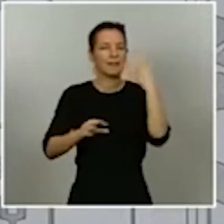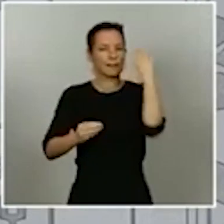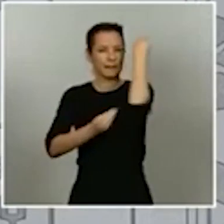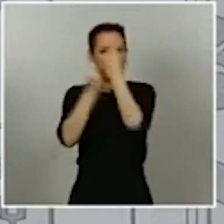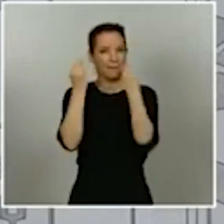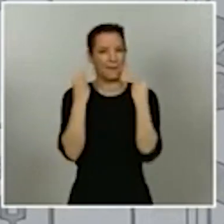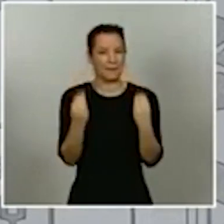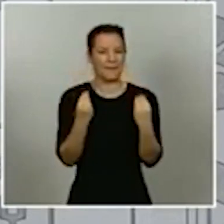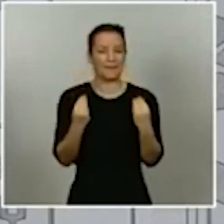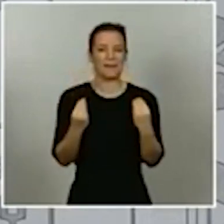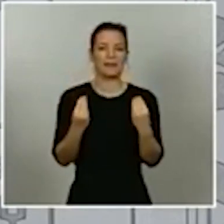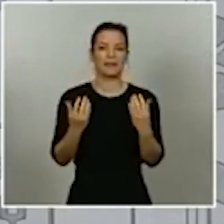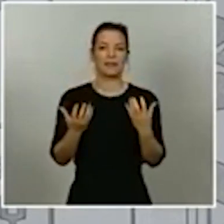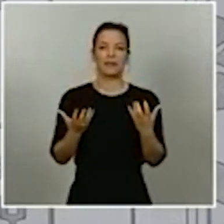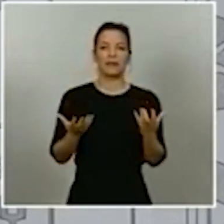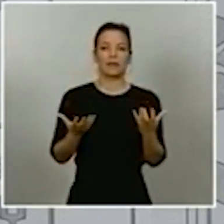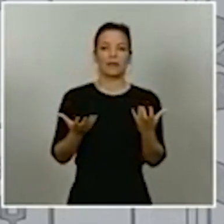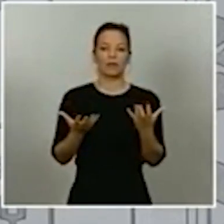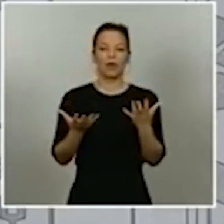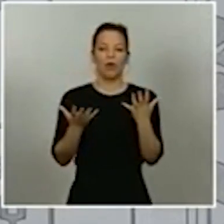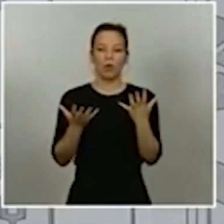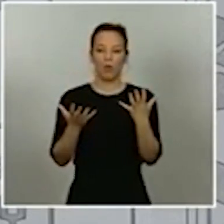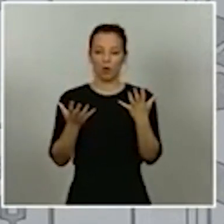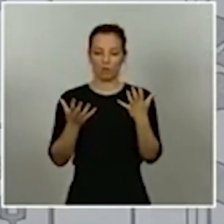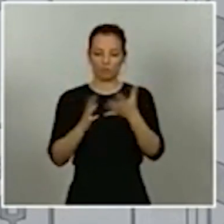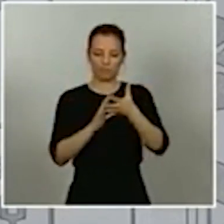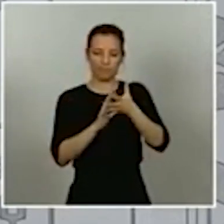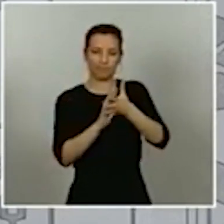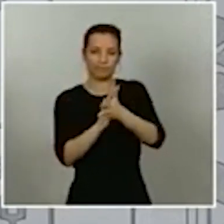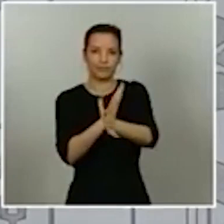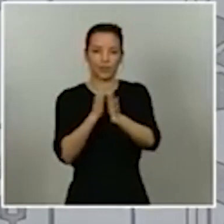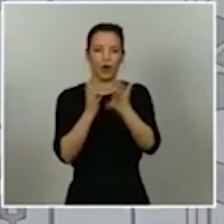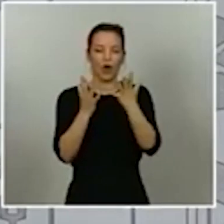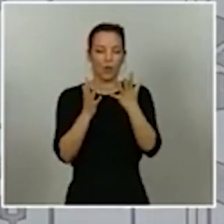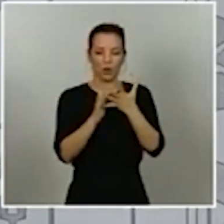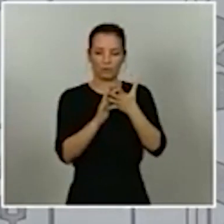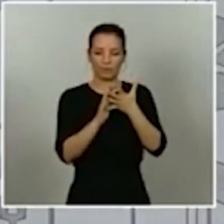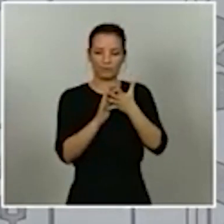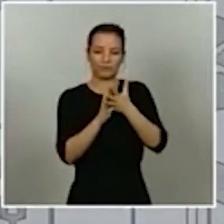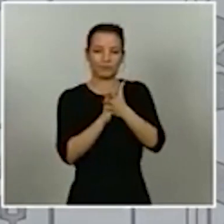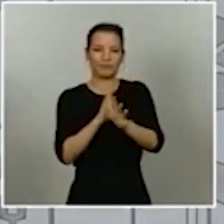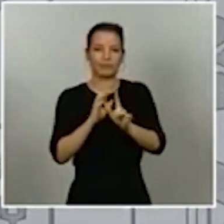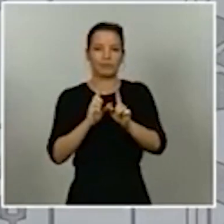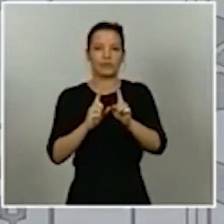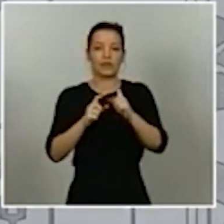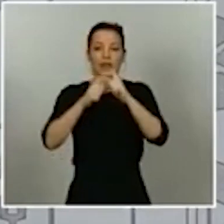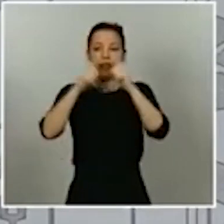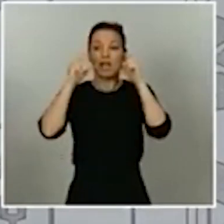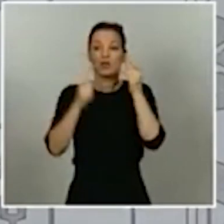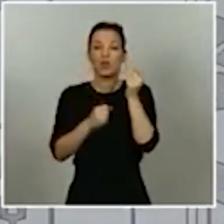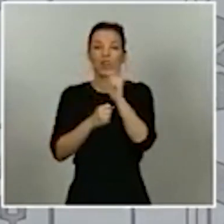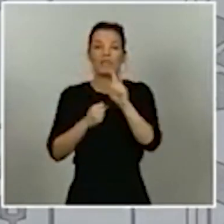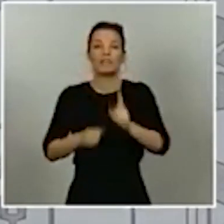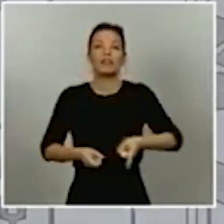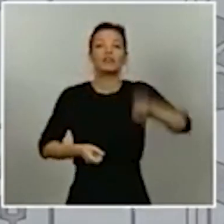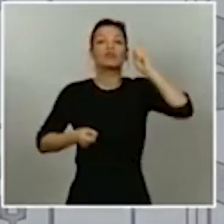se conceptualizan o se expresan o se explicitan las excepciones de uso o las personas que tengan,